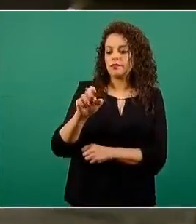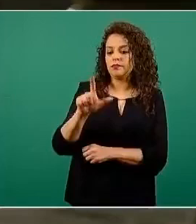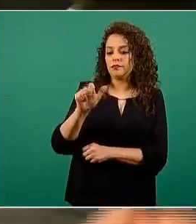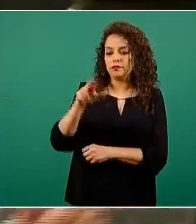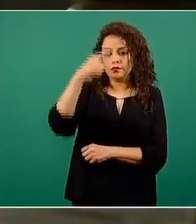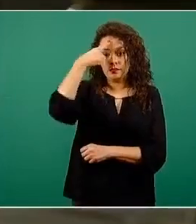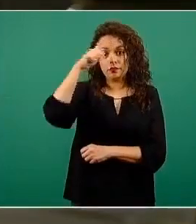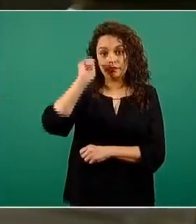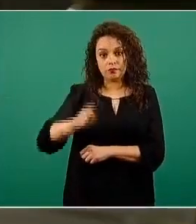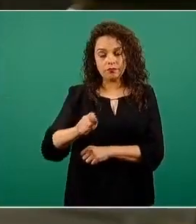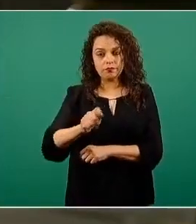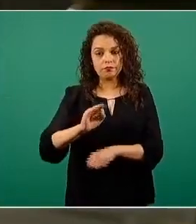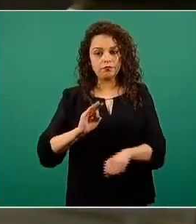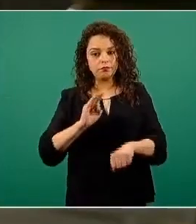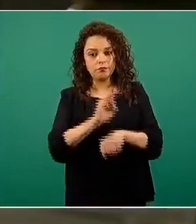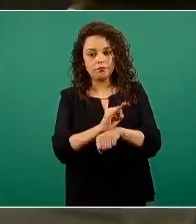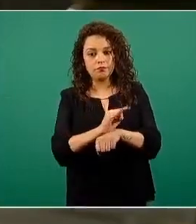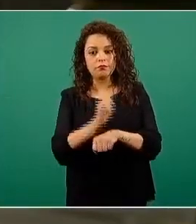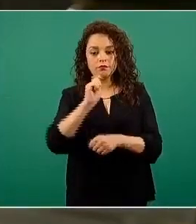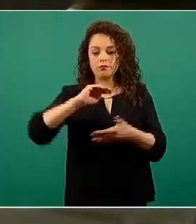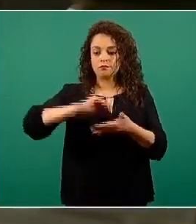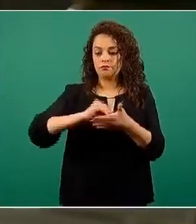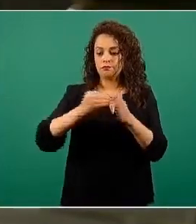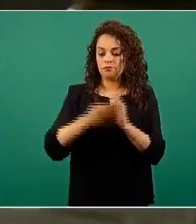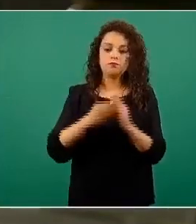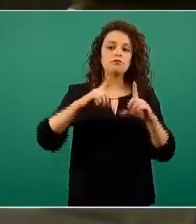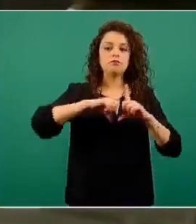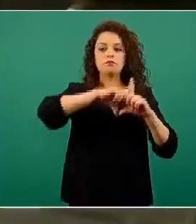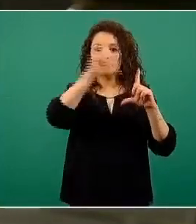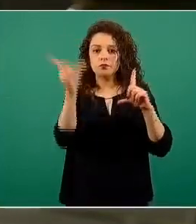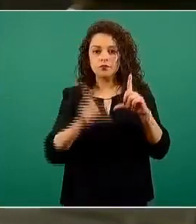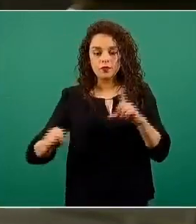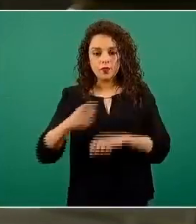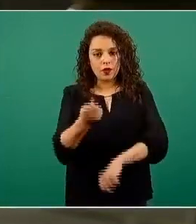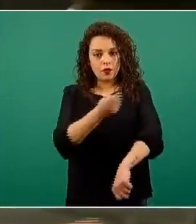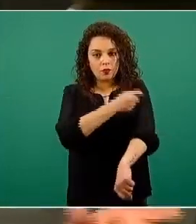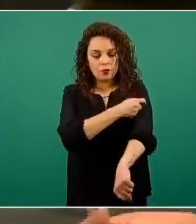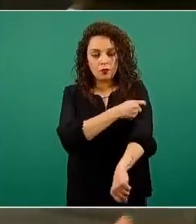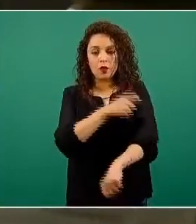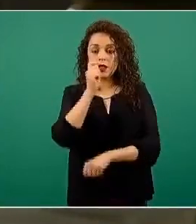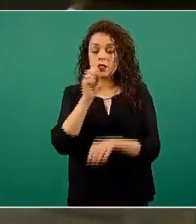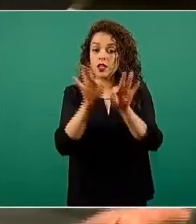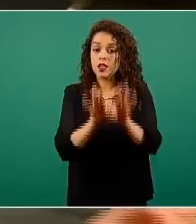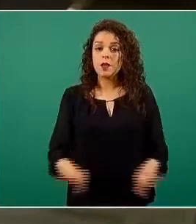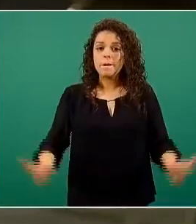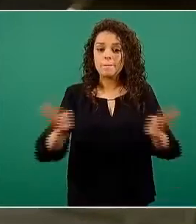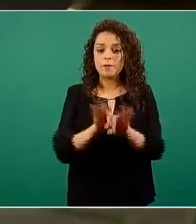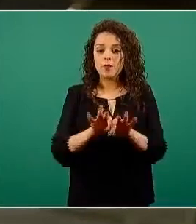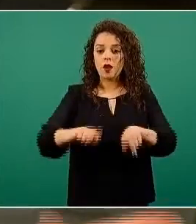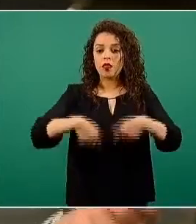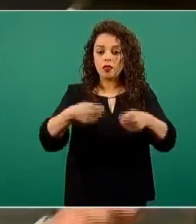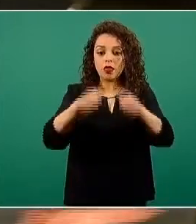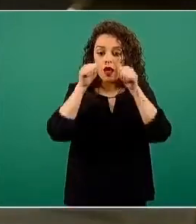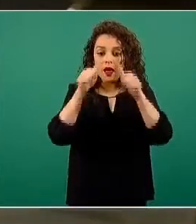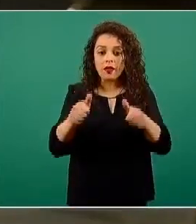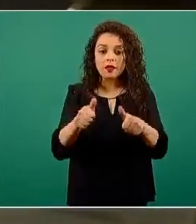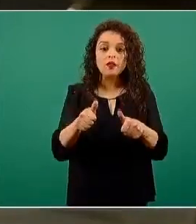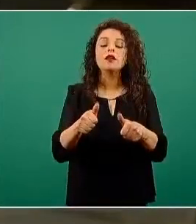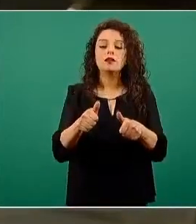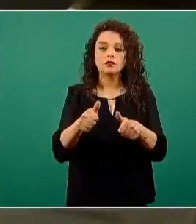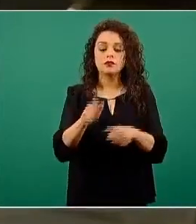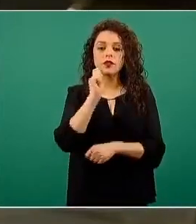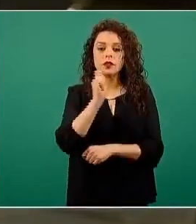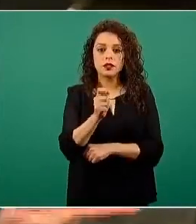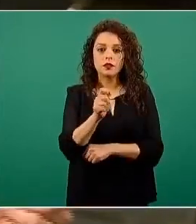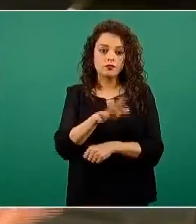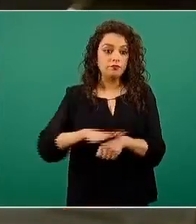darle la razón a la Estrategia Nacional de Vacunación, en donde la priorización debe ser de los grupos de interés, pero también de lo que ustedes